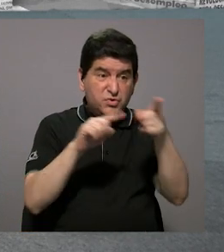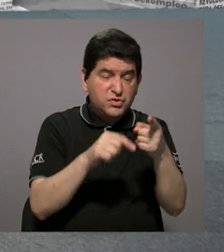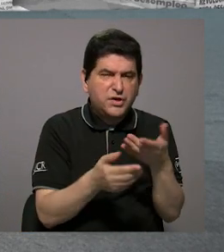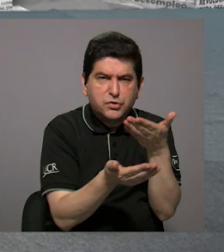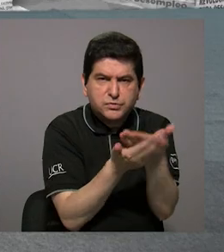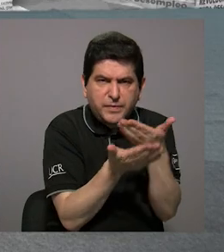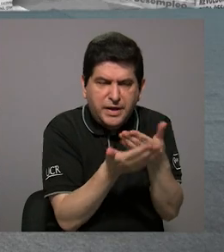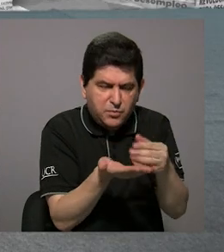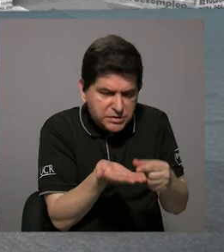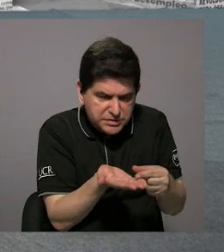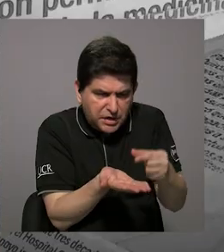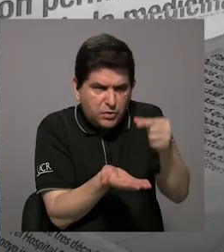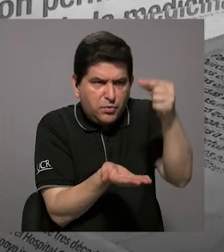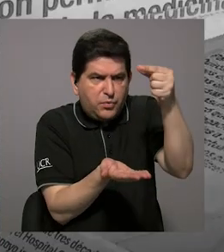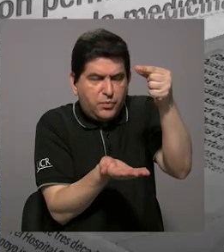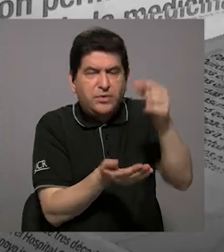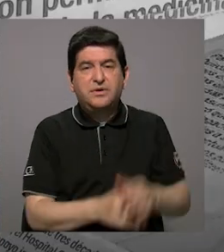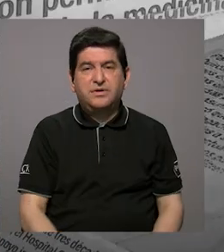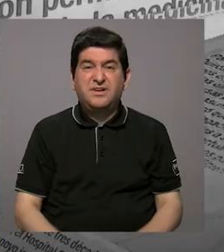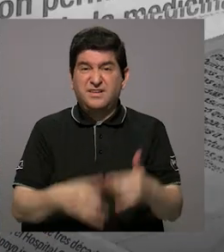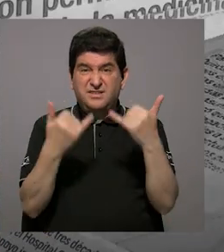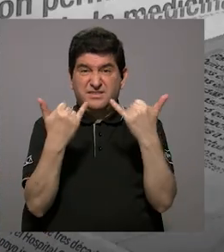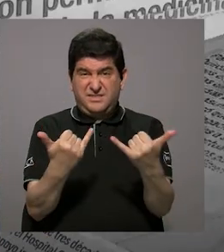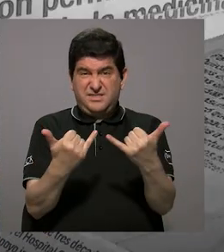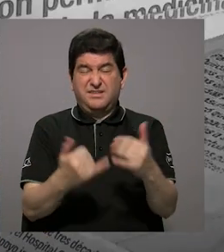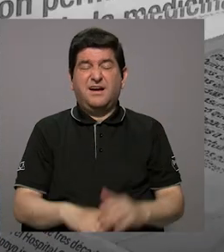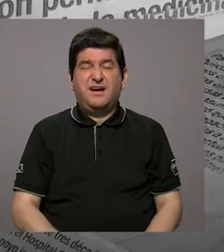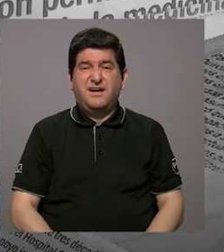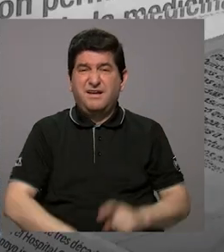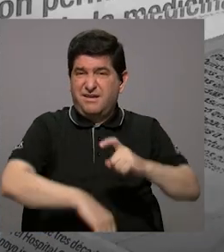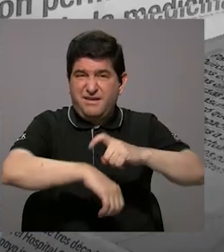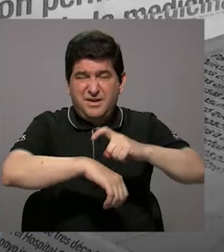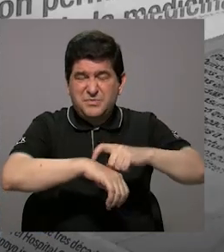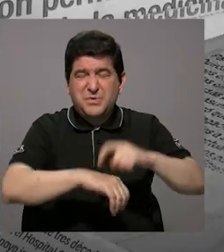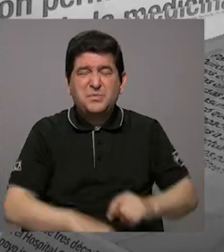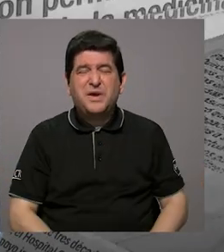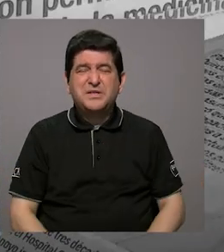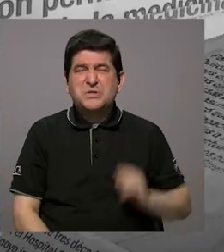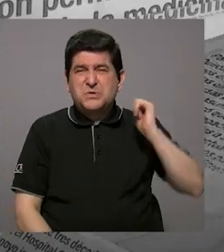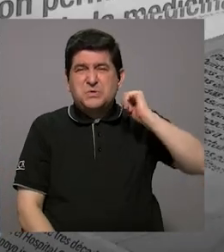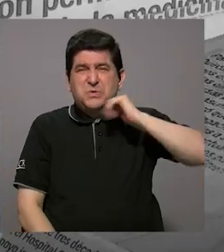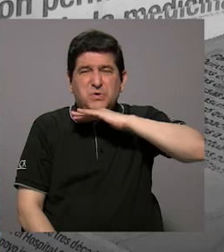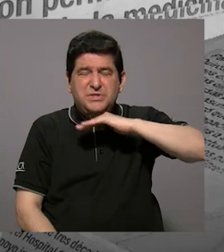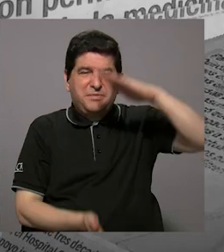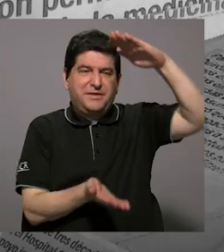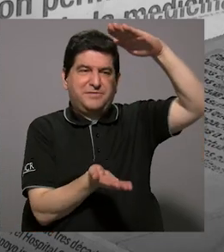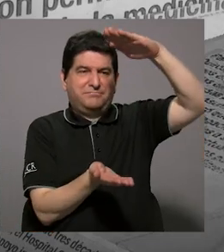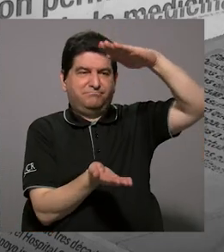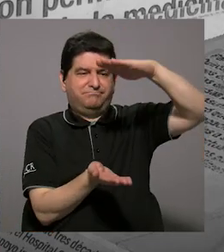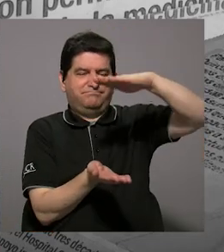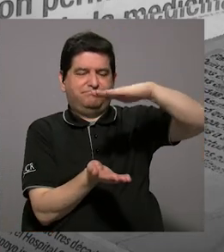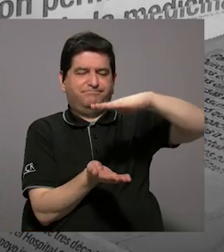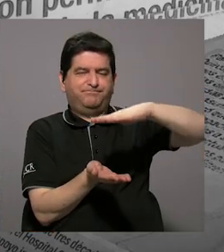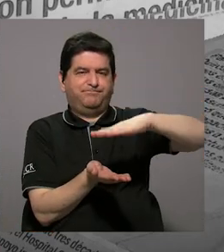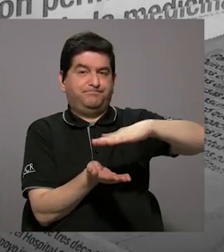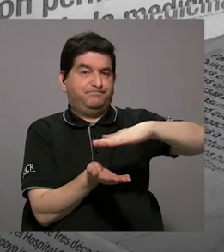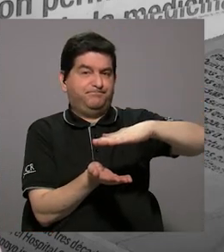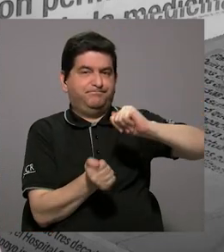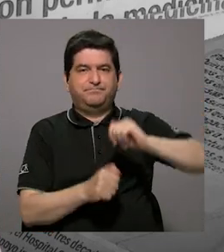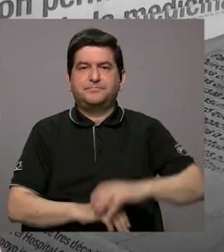llegamos a muestrear, ya los niveles de contaminación ya eran muy bajos.